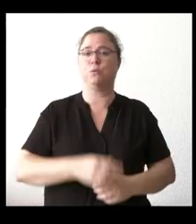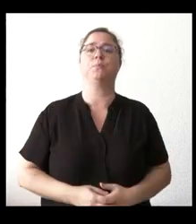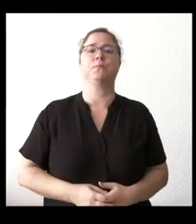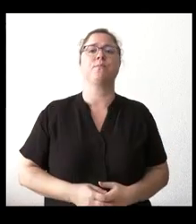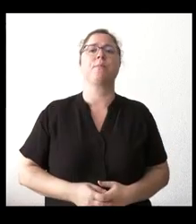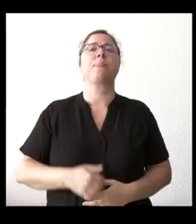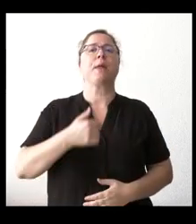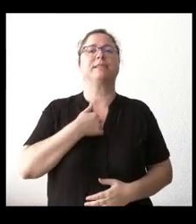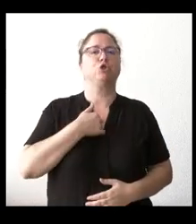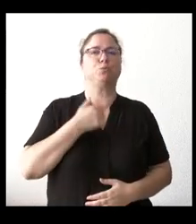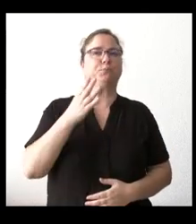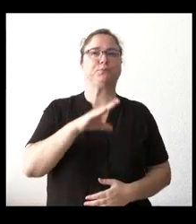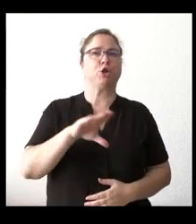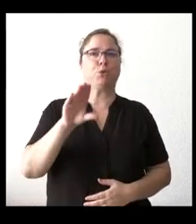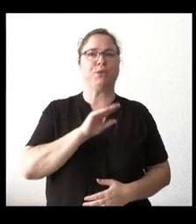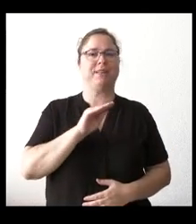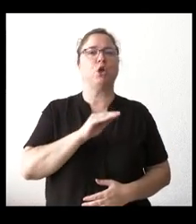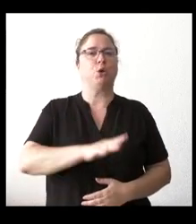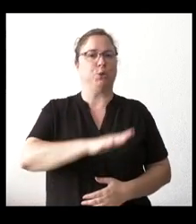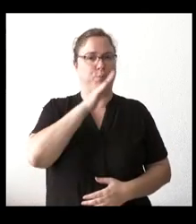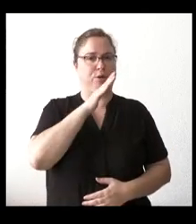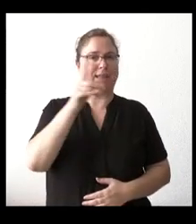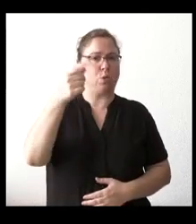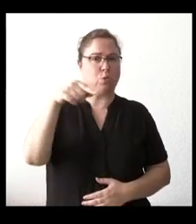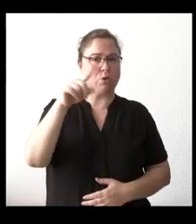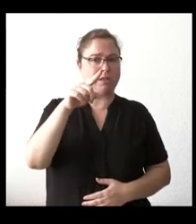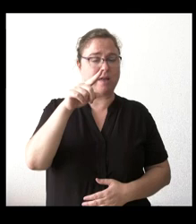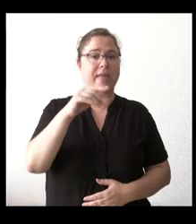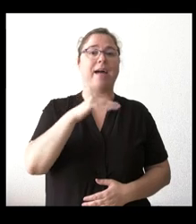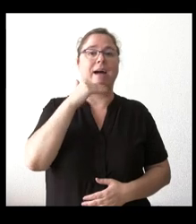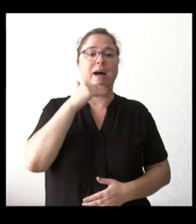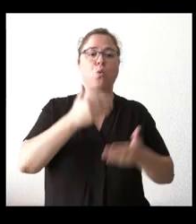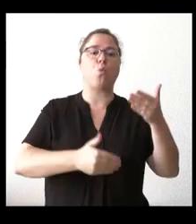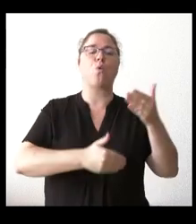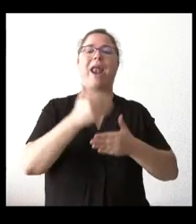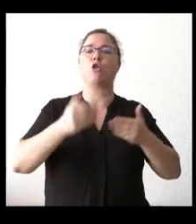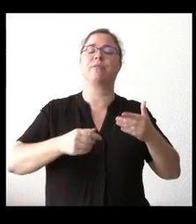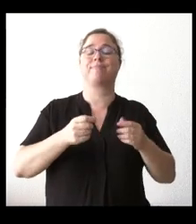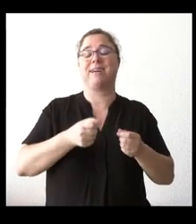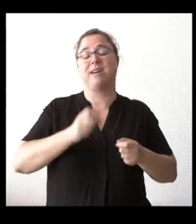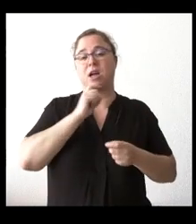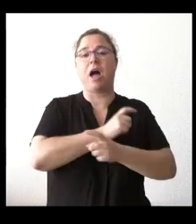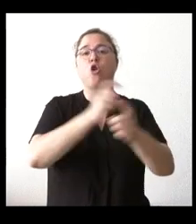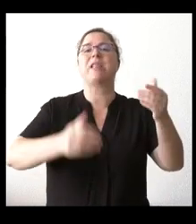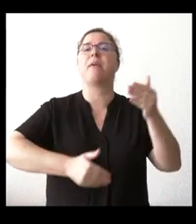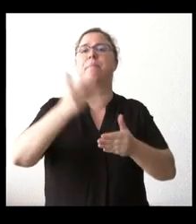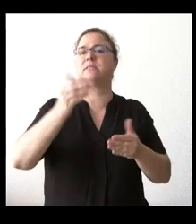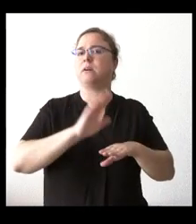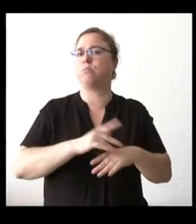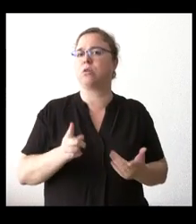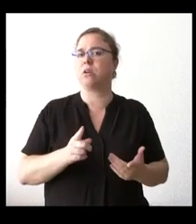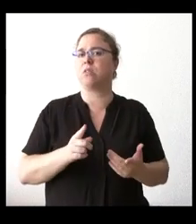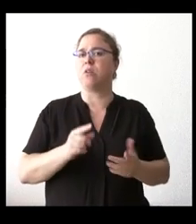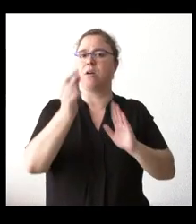Lo que tampoco entiendo es por qué ustedes no envían una nota de prensa, sino que la ampliación de esas medidas que se comunican a través de